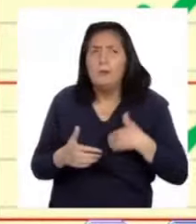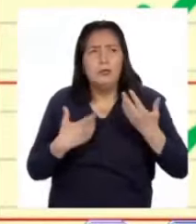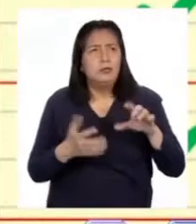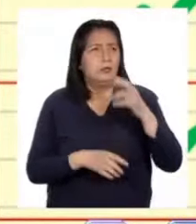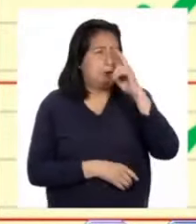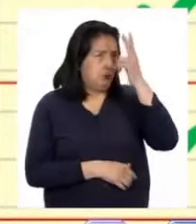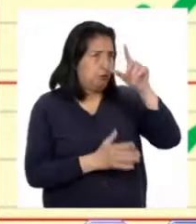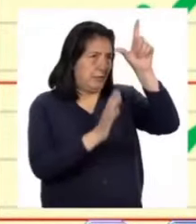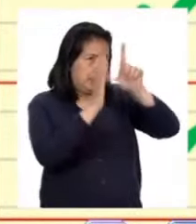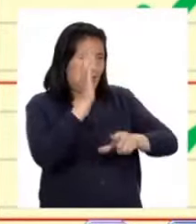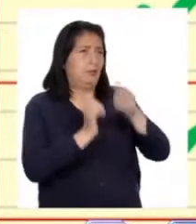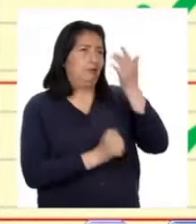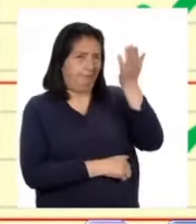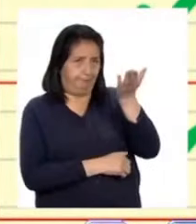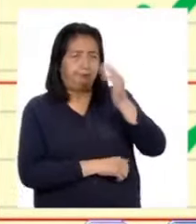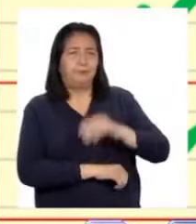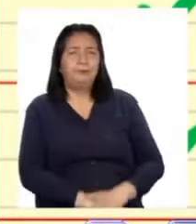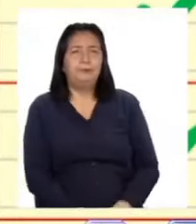revisemos la lista.